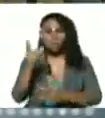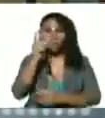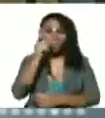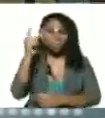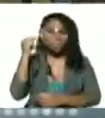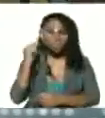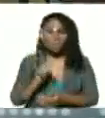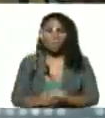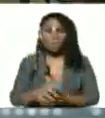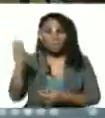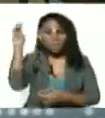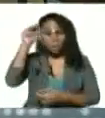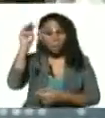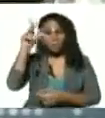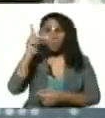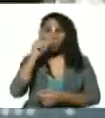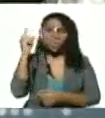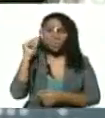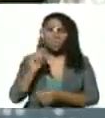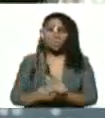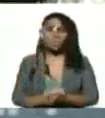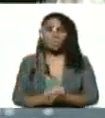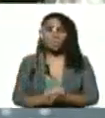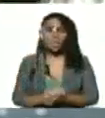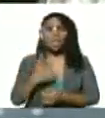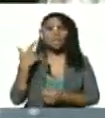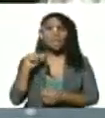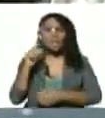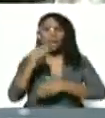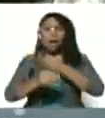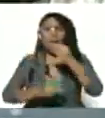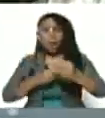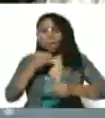maestros y maestras tienen que garantizar